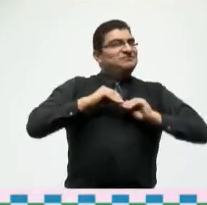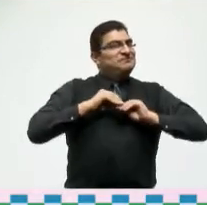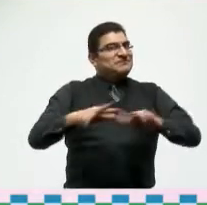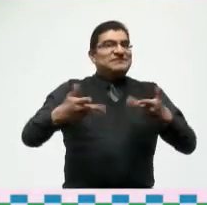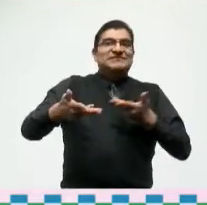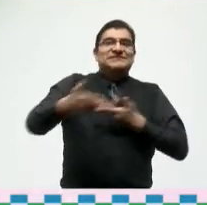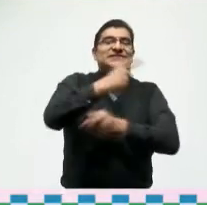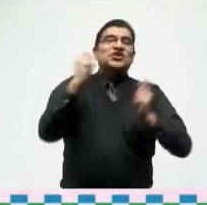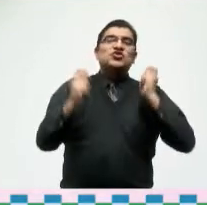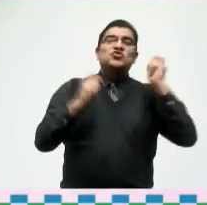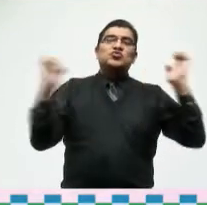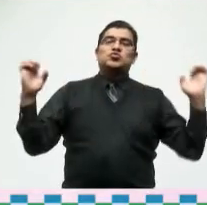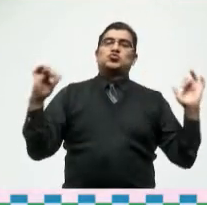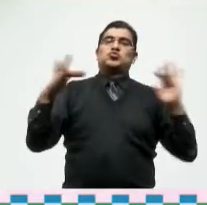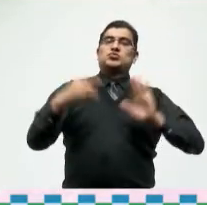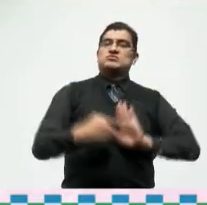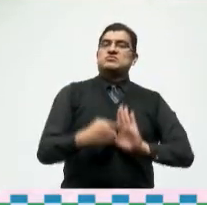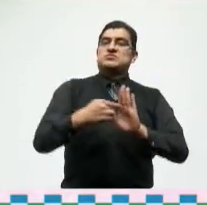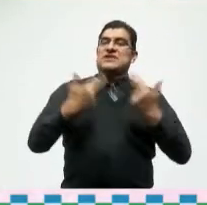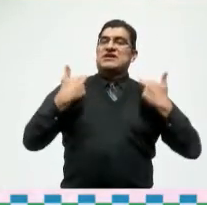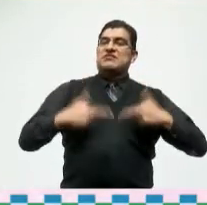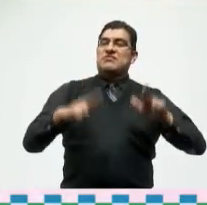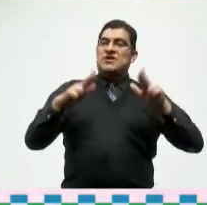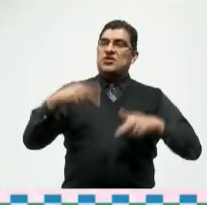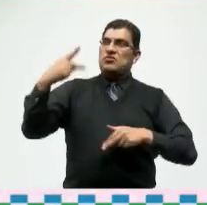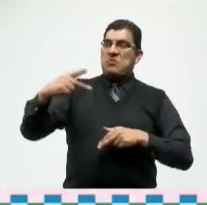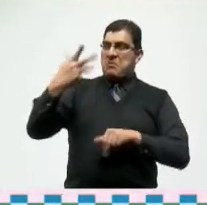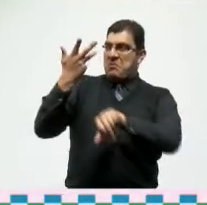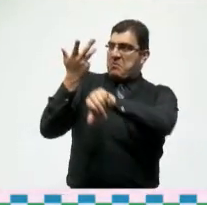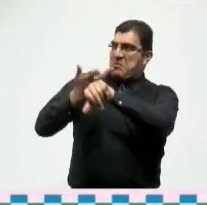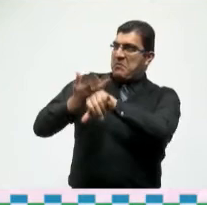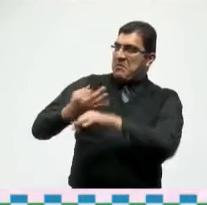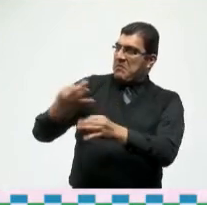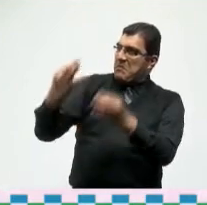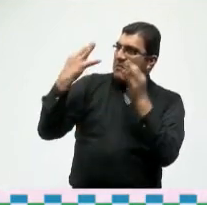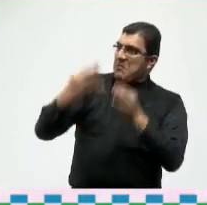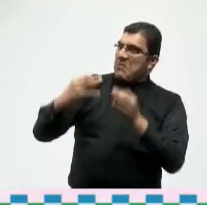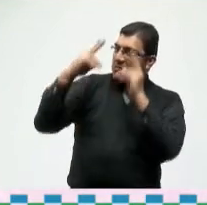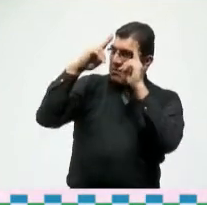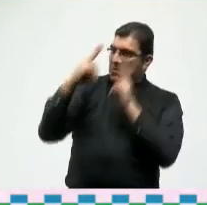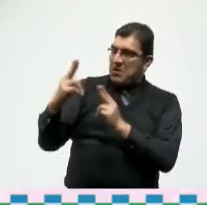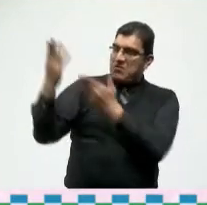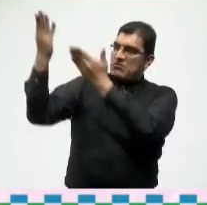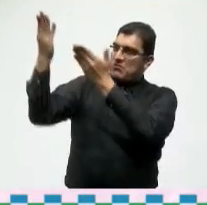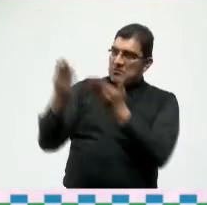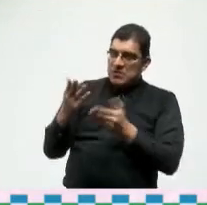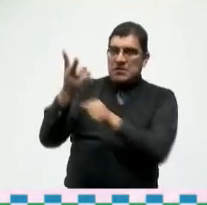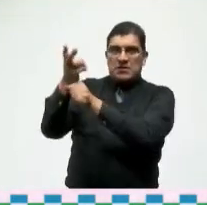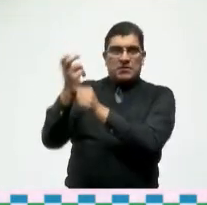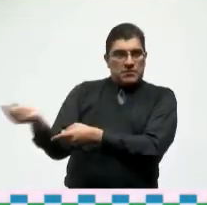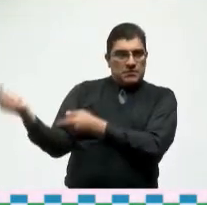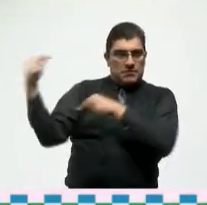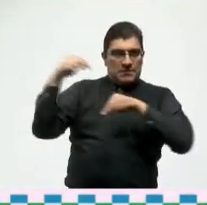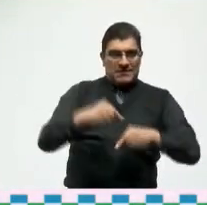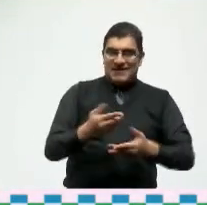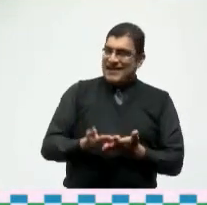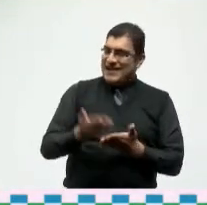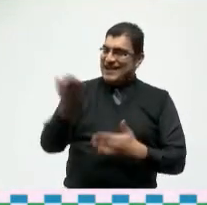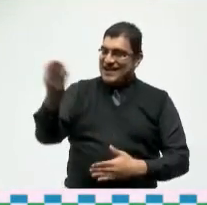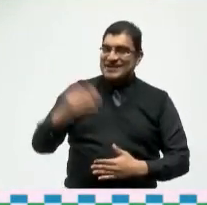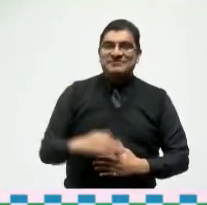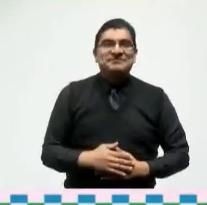representando a su gran nación que en esta ocasión es nuestro país invitado